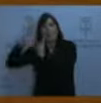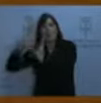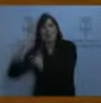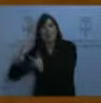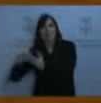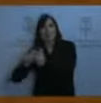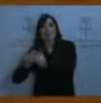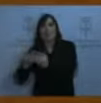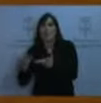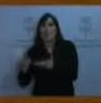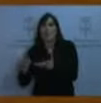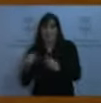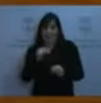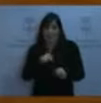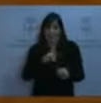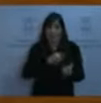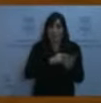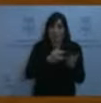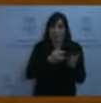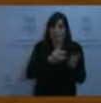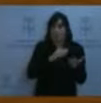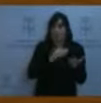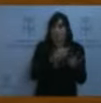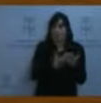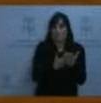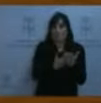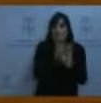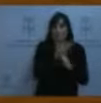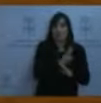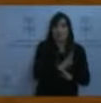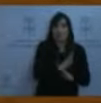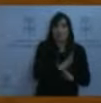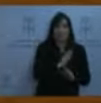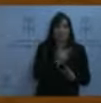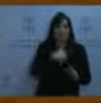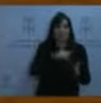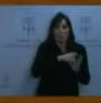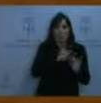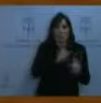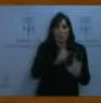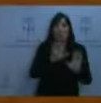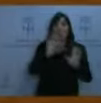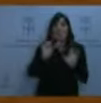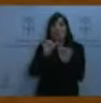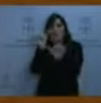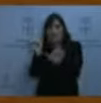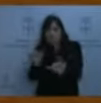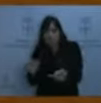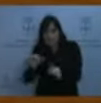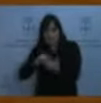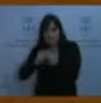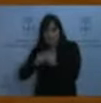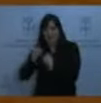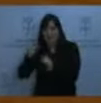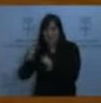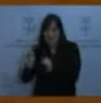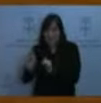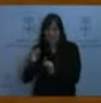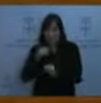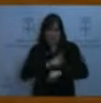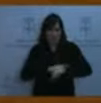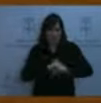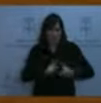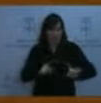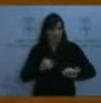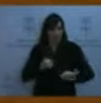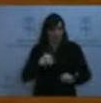concierto vasco, que es constitucional. Aunque, como tengo tiempo, les diré que personalmente, yo personalmente, considero que